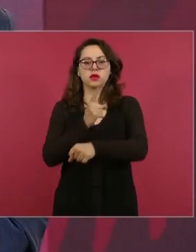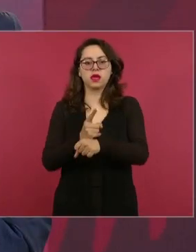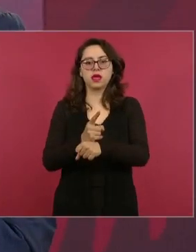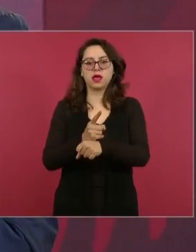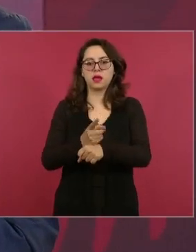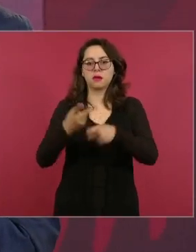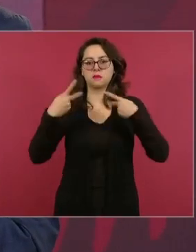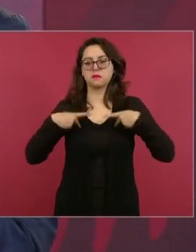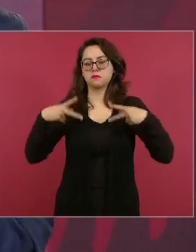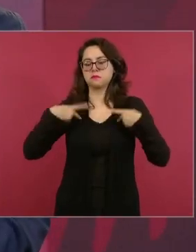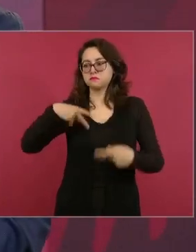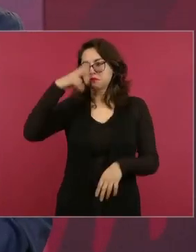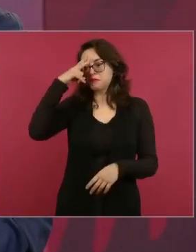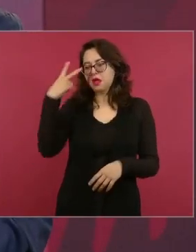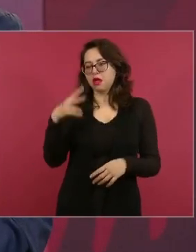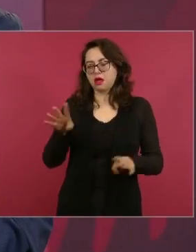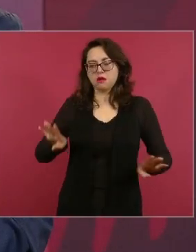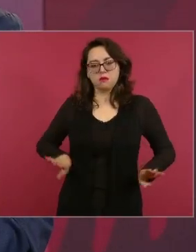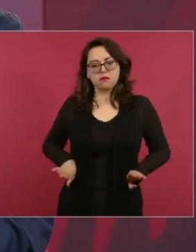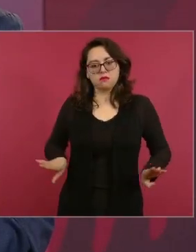México? Ahí están los migrantes,